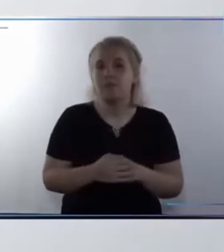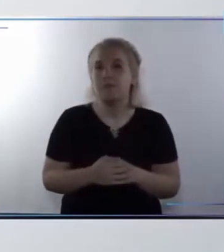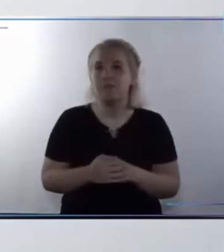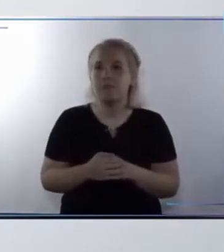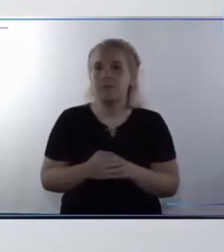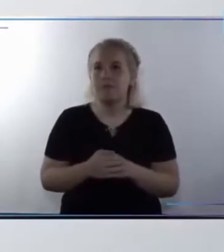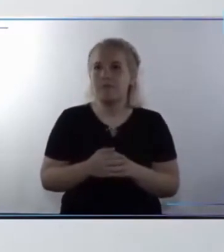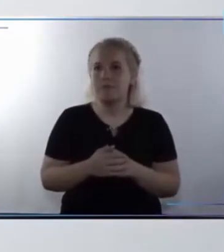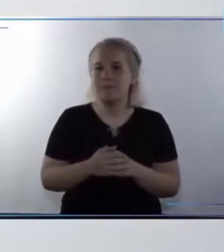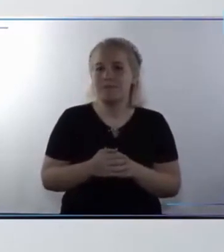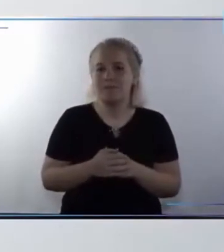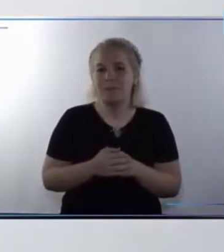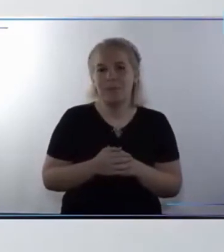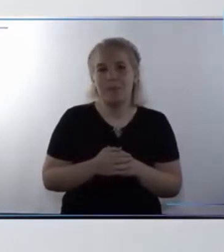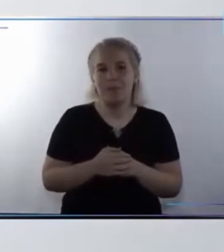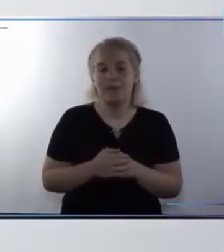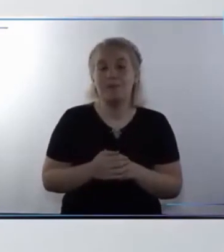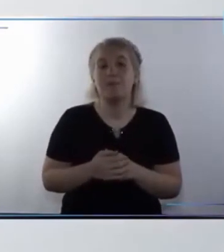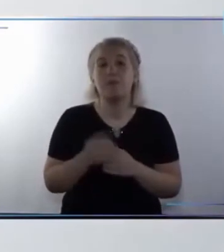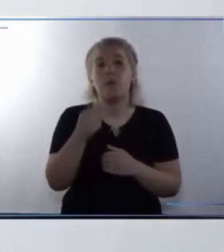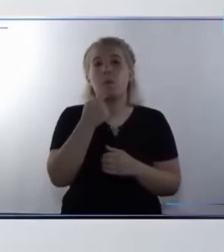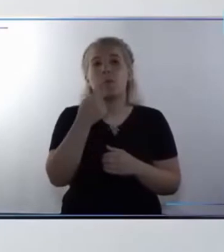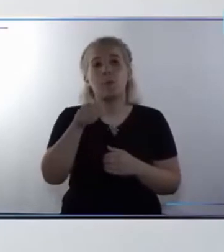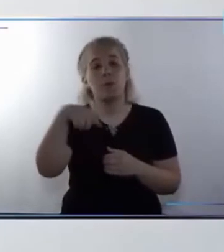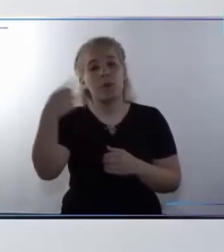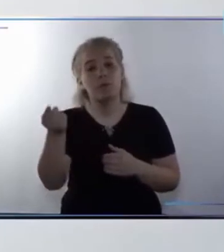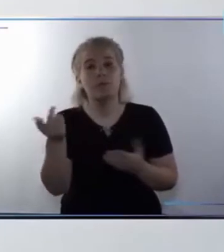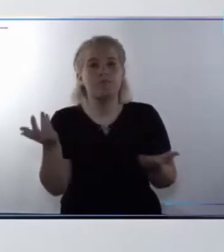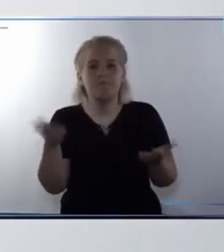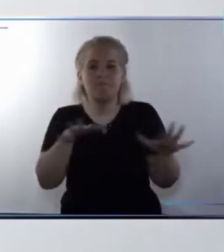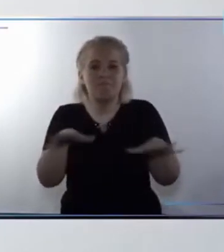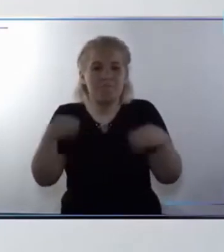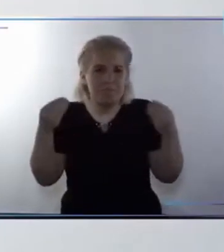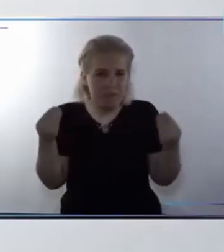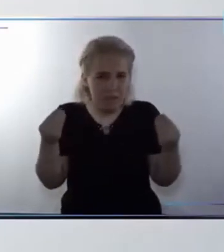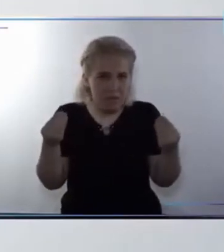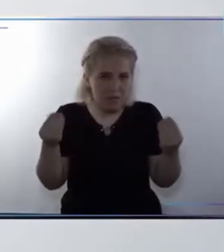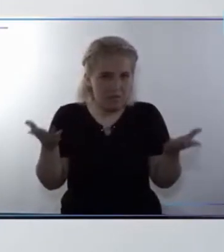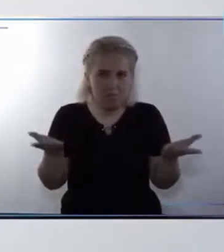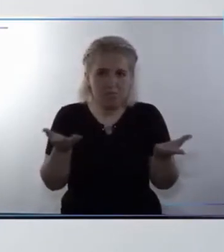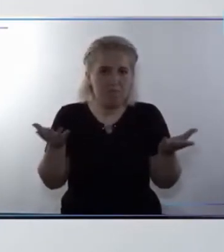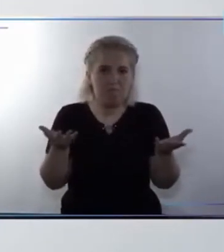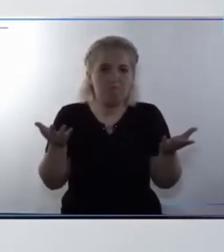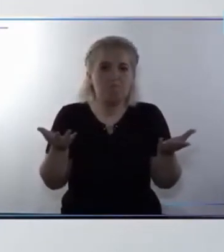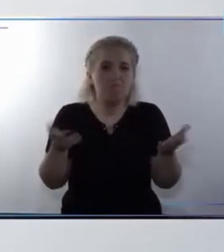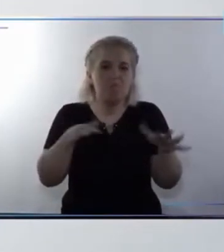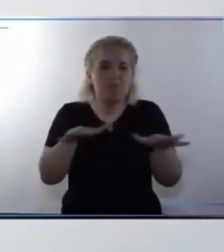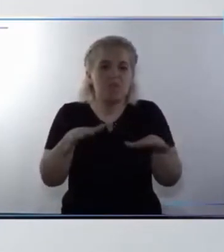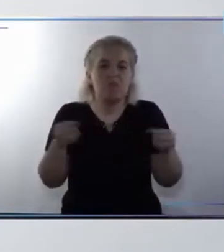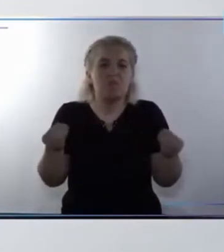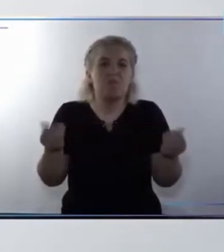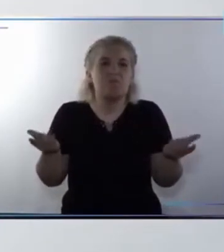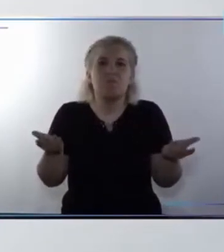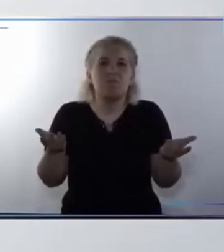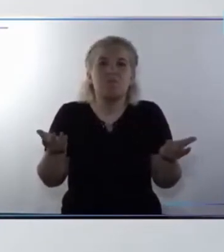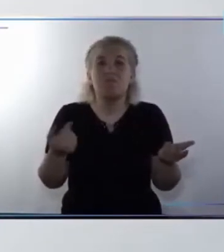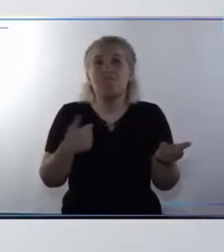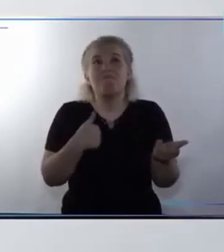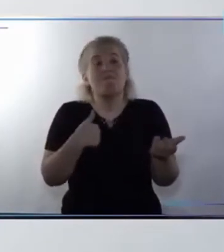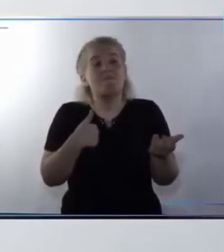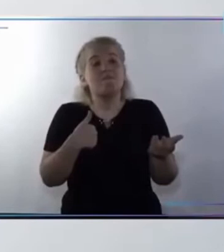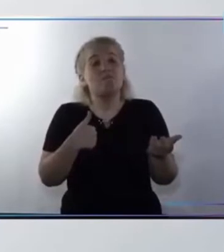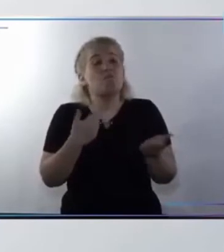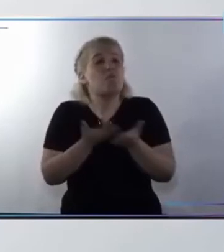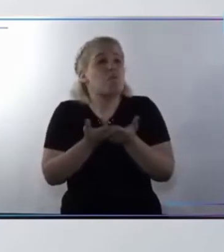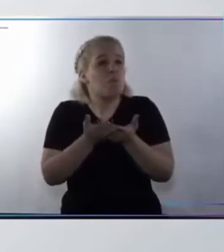Y bueno, la pregunta que viene es ¿qué hacemos con esto? O sea, ¿qué hacemos con esta situación? Y yo les voy a